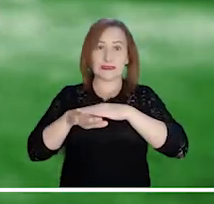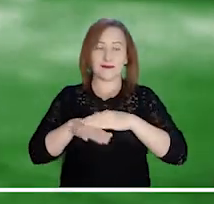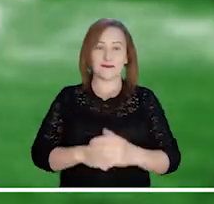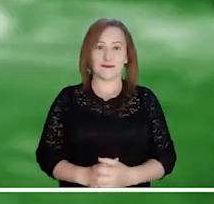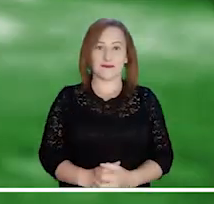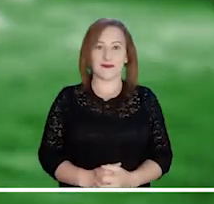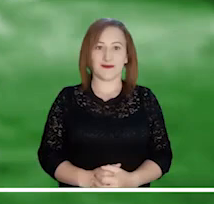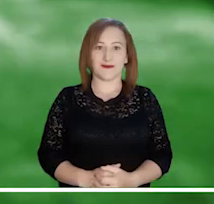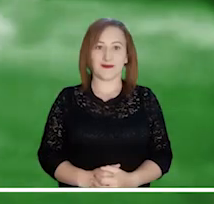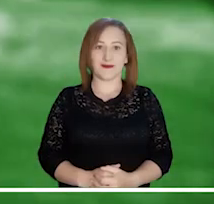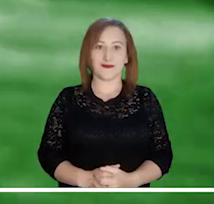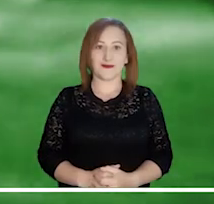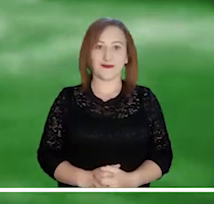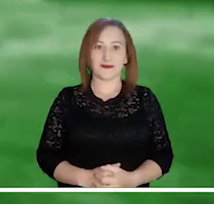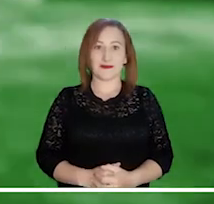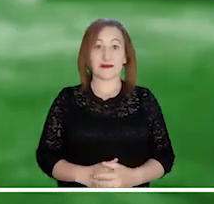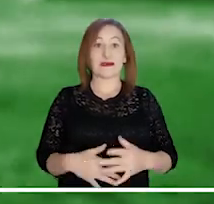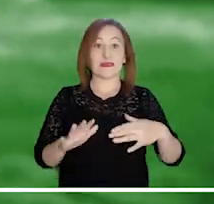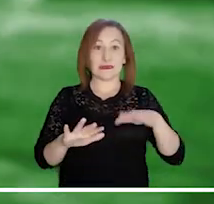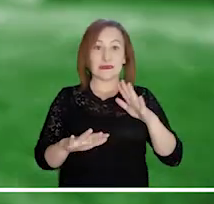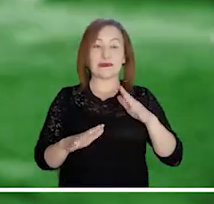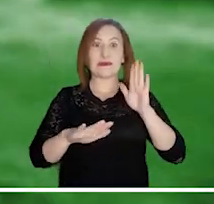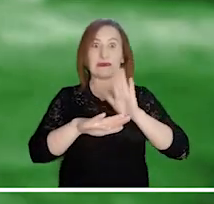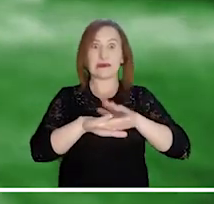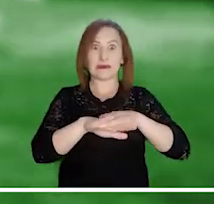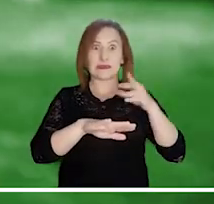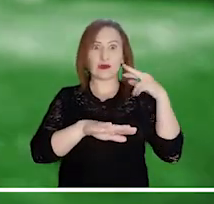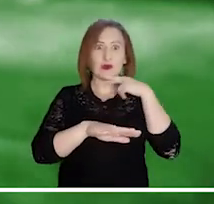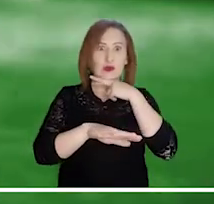Veamos ahora las alertas que se encuentran activas.